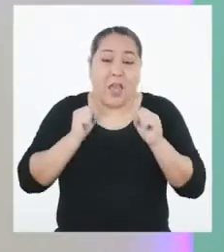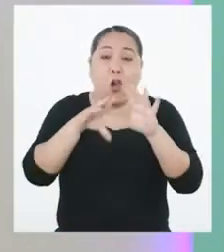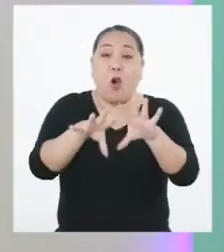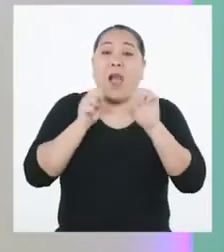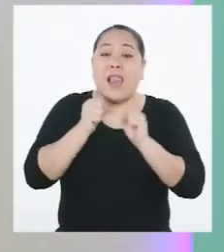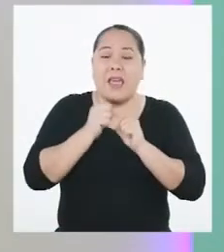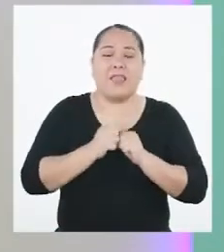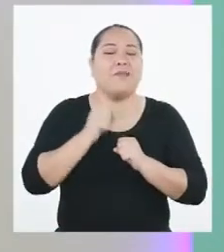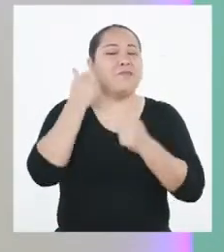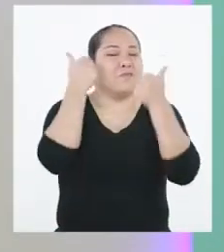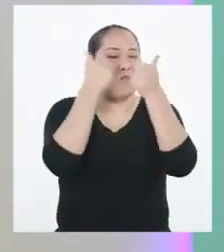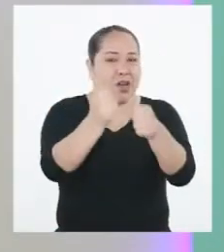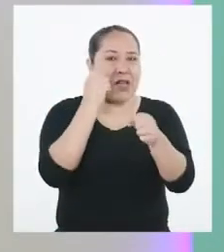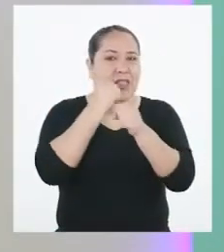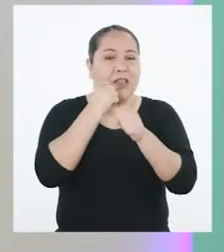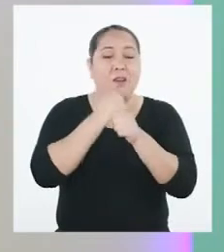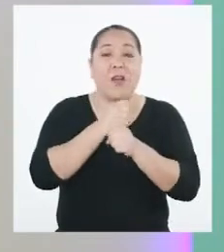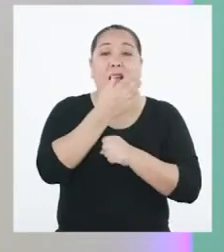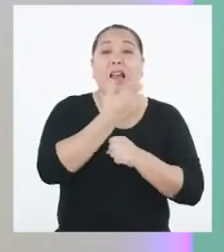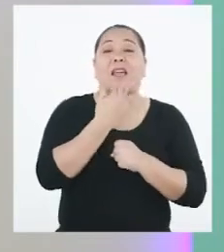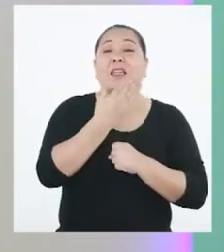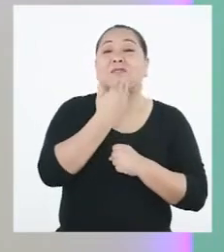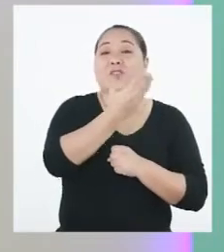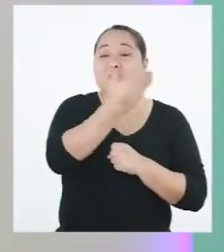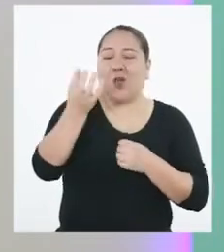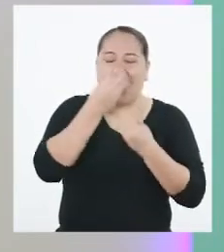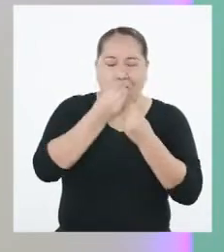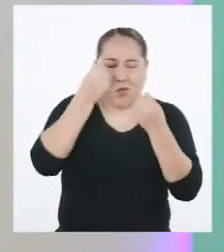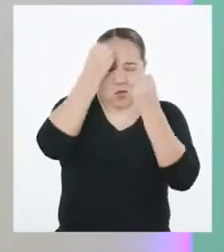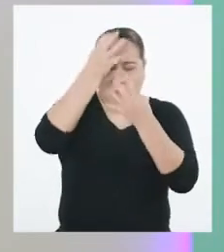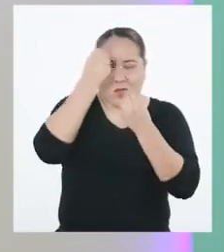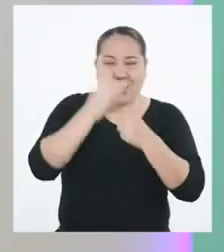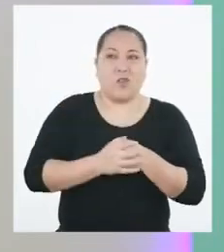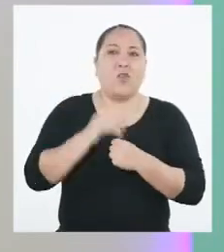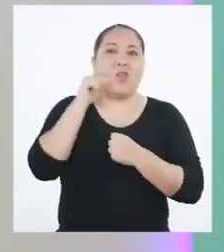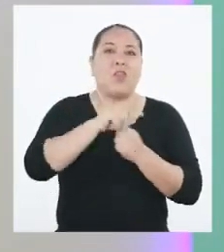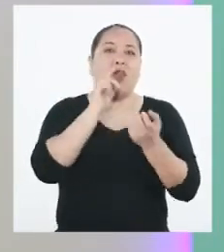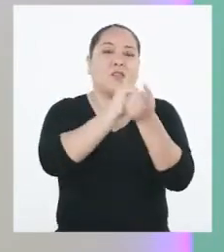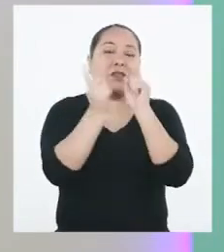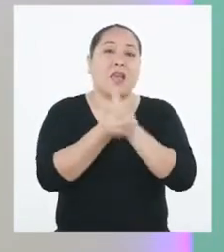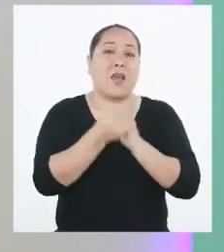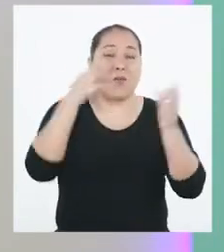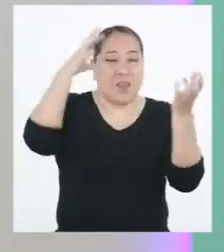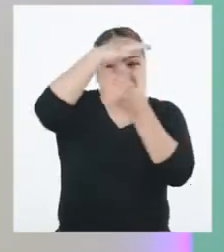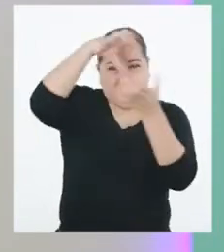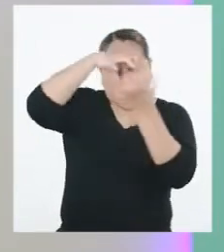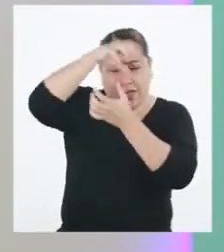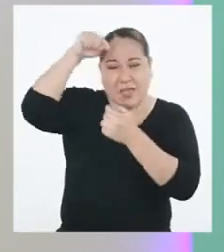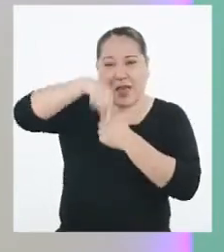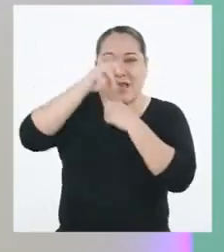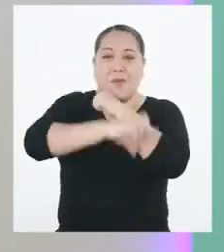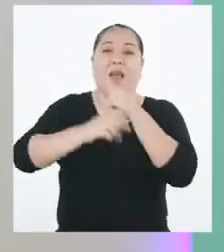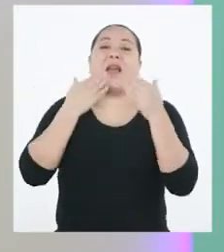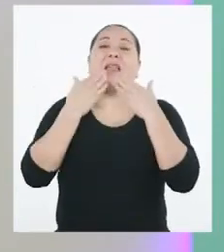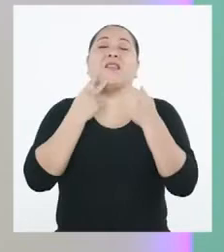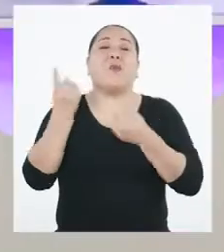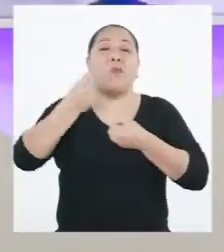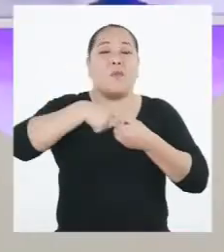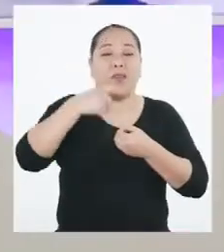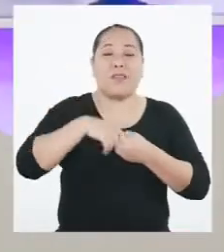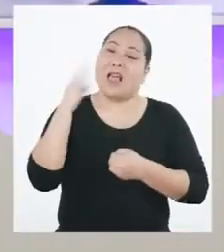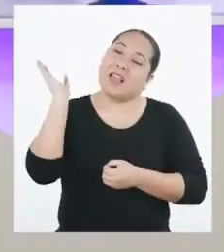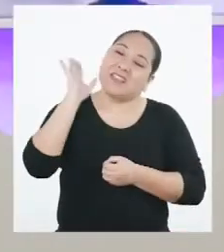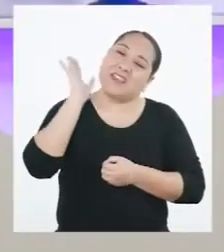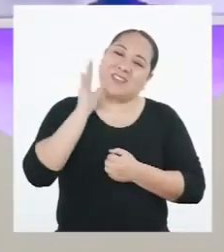Han hecho un gran trabajo. Gracias a ustedes tenemos bastante información sobre los fenómenos climáticos de nuestro país. Les agradezco por su participación.